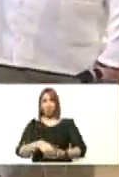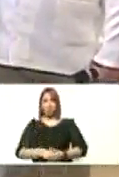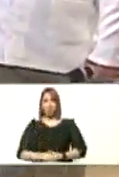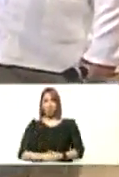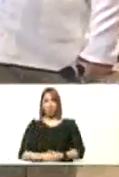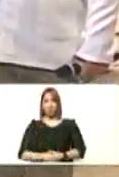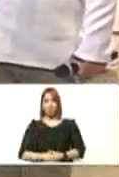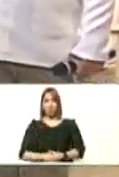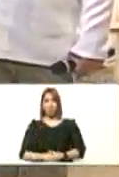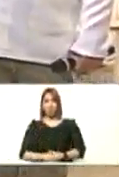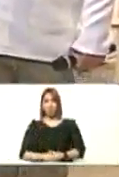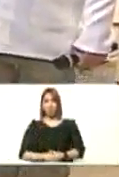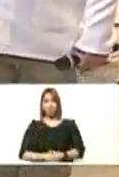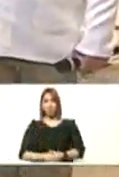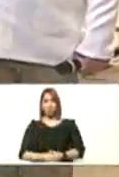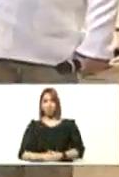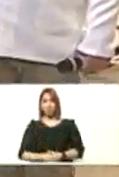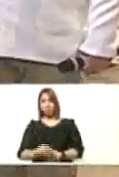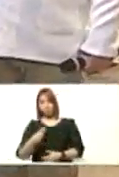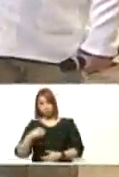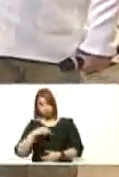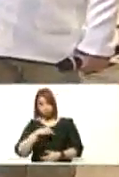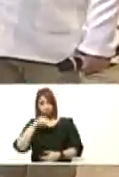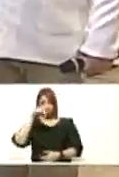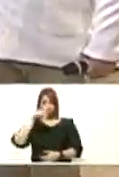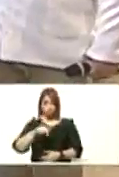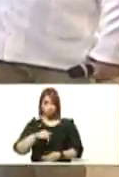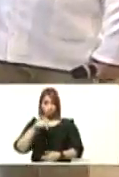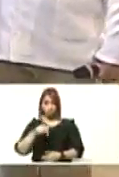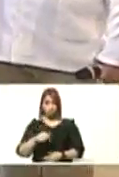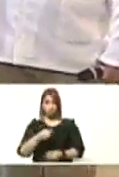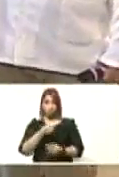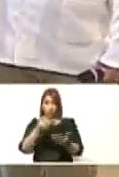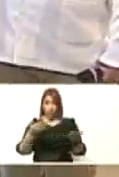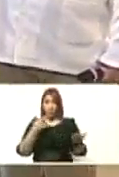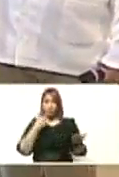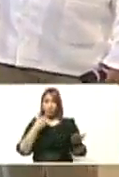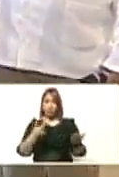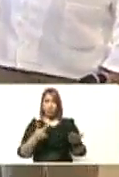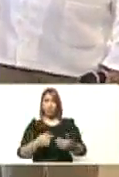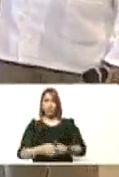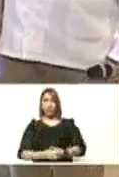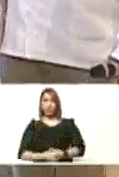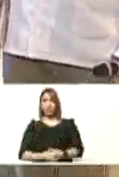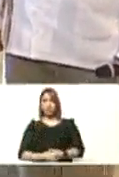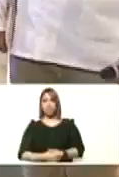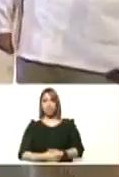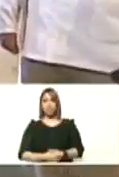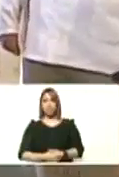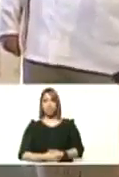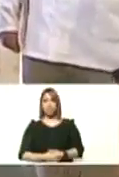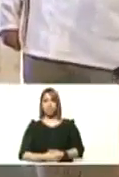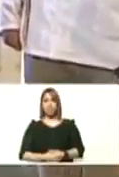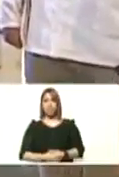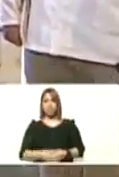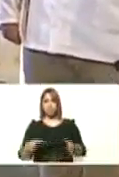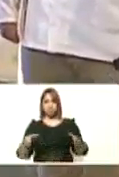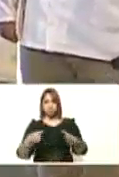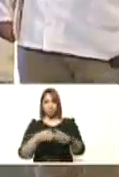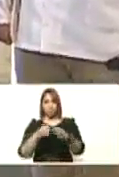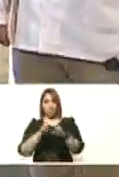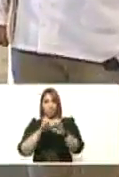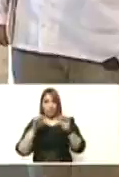estamos aquí como usted señalase pues en este complejo educativo